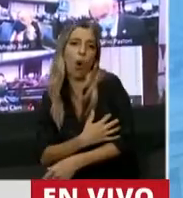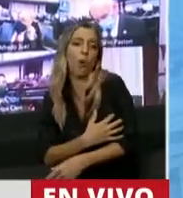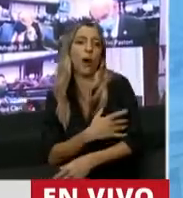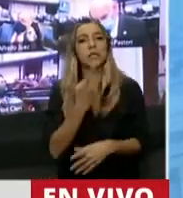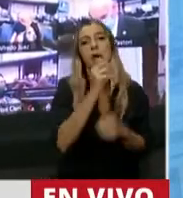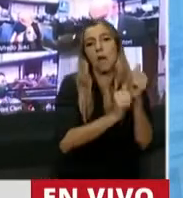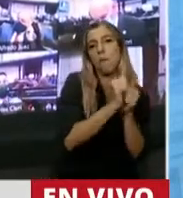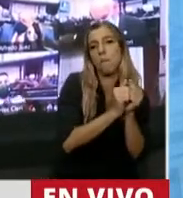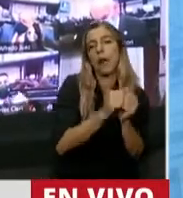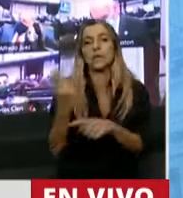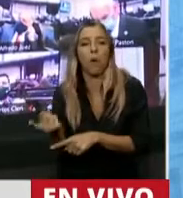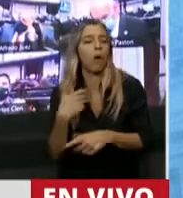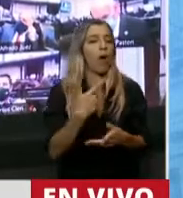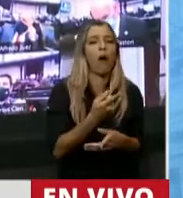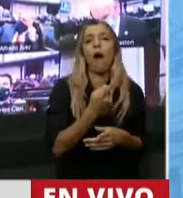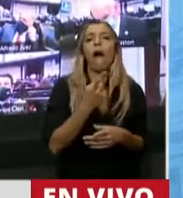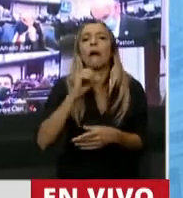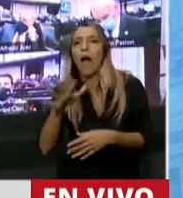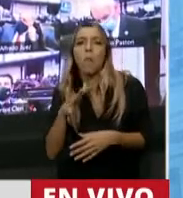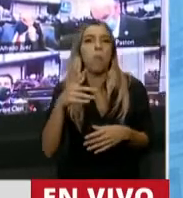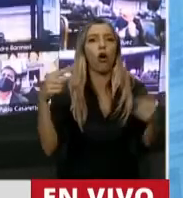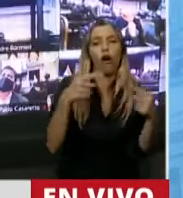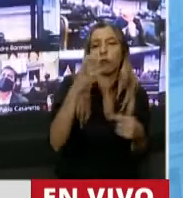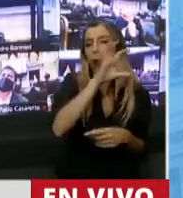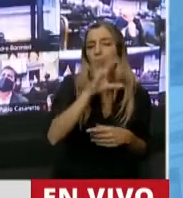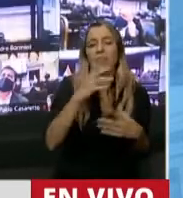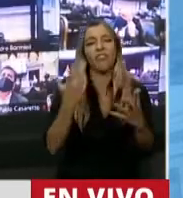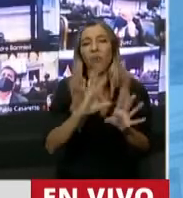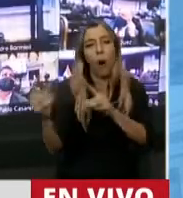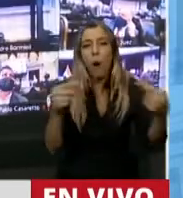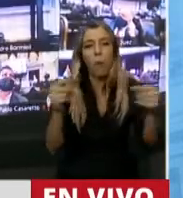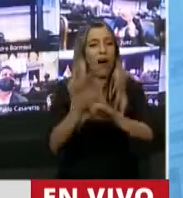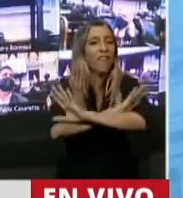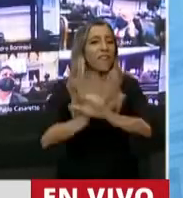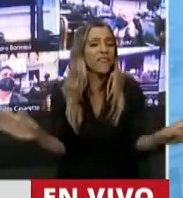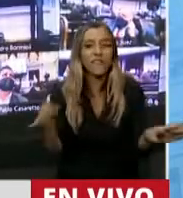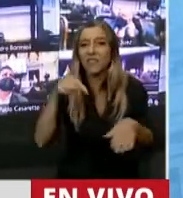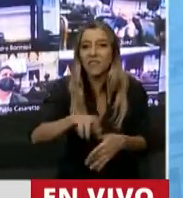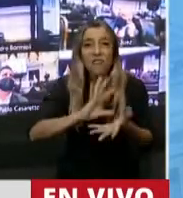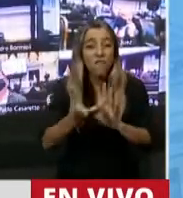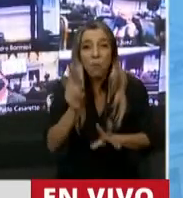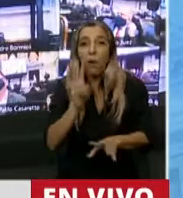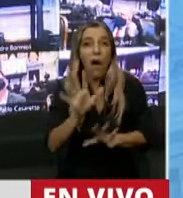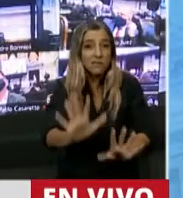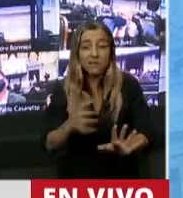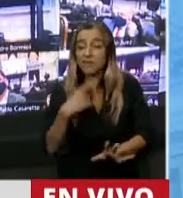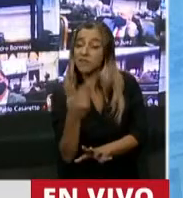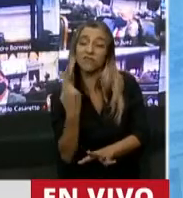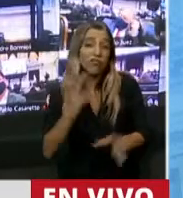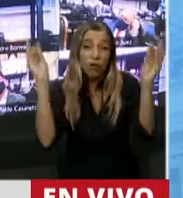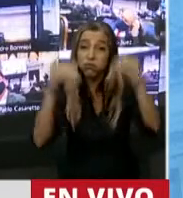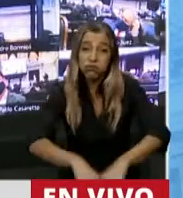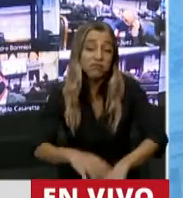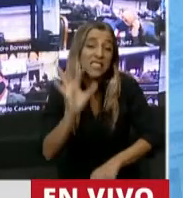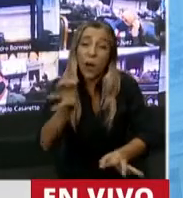campos versus industrias, porteños versus provincias. Ese modelo de país nos ha hundido en esto que estamos acá, en esta grieta de la cual no podemos salir.